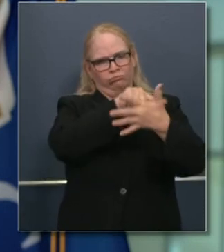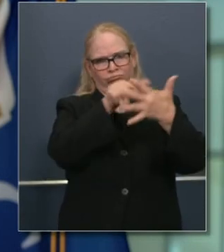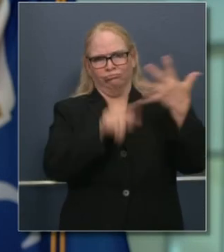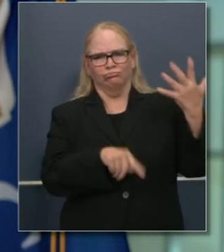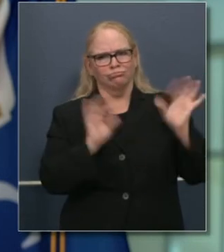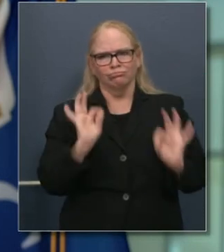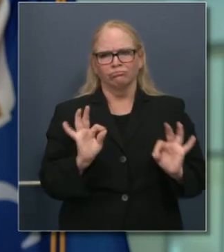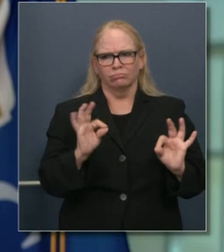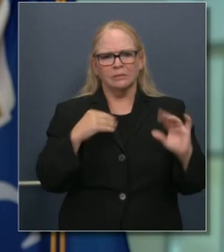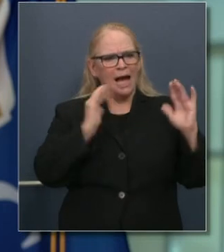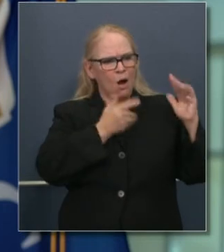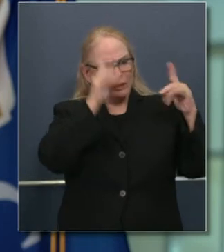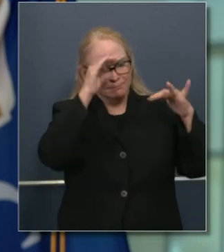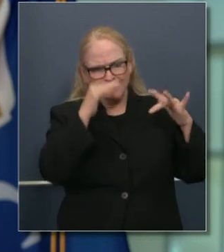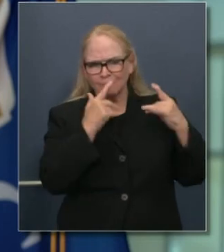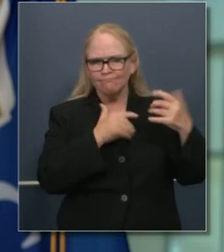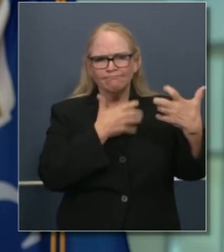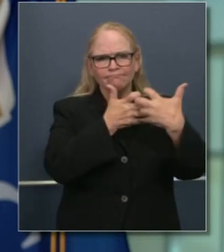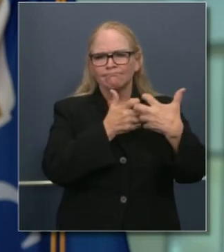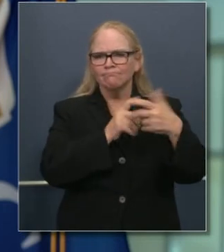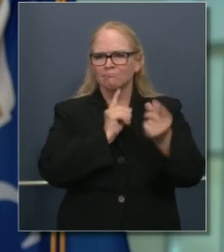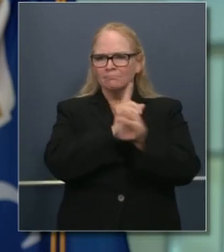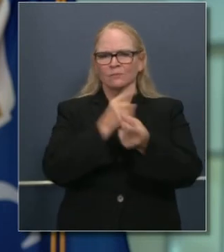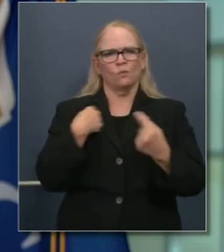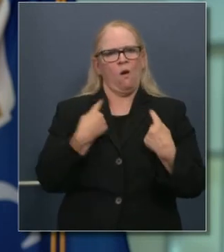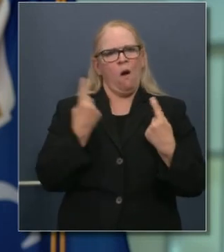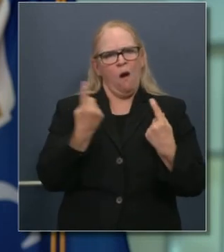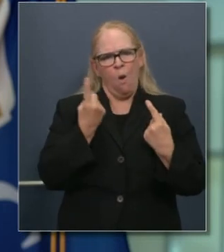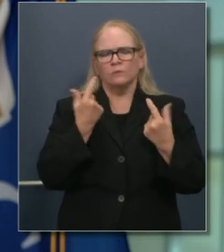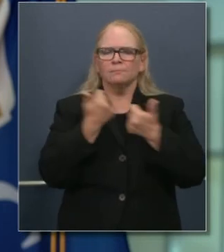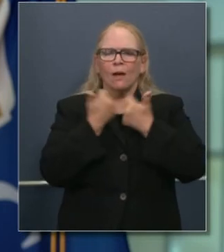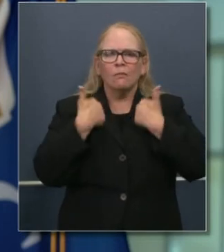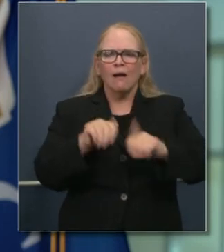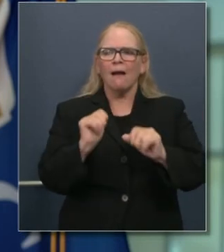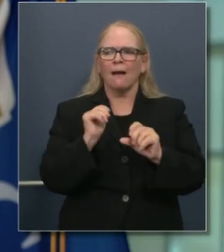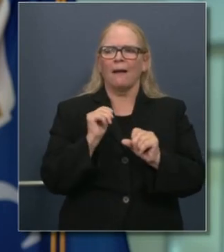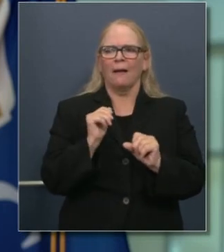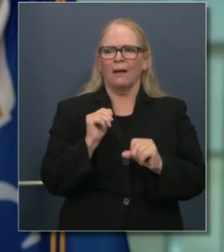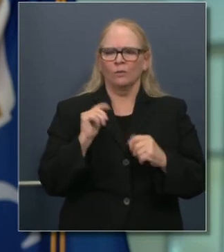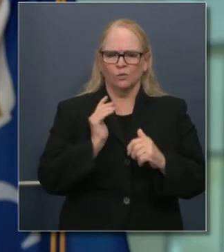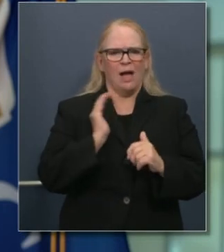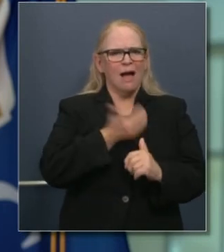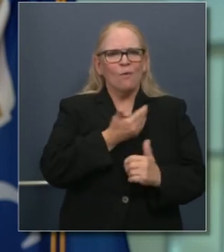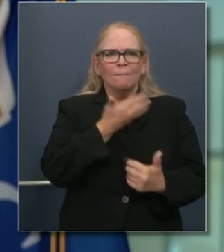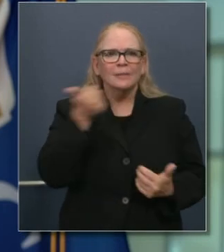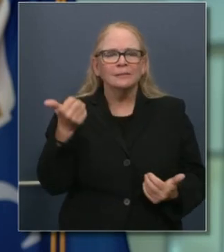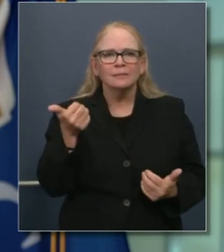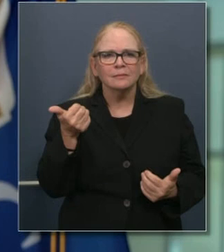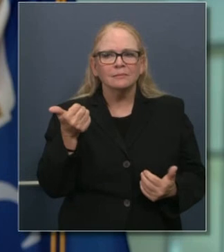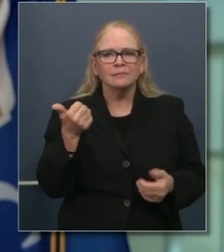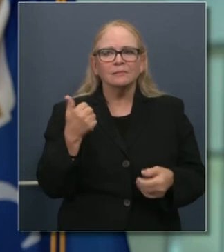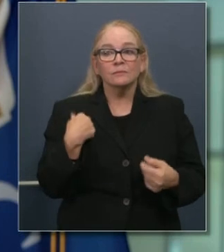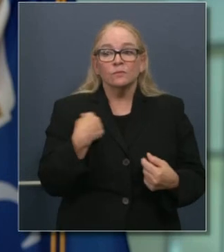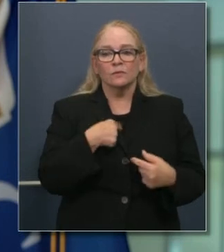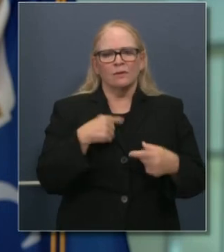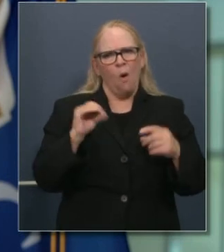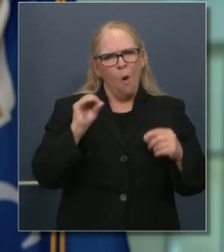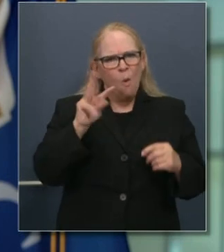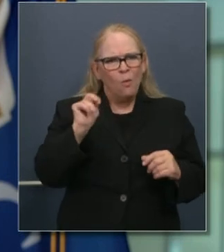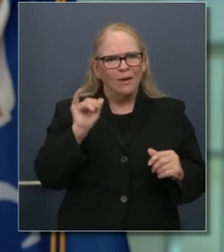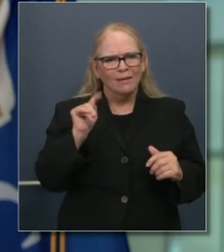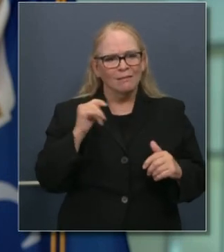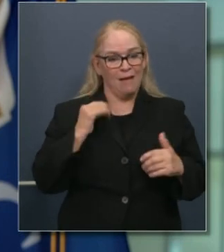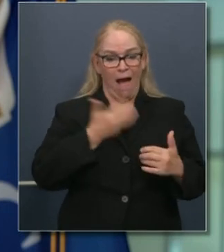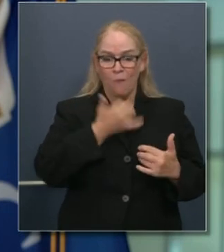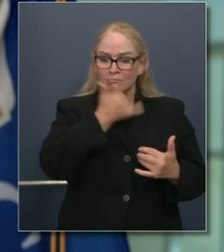podemos en cuanto a las necesidades del estado. Cada día queremos mejorar, depurar el sistema, ser todavía más responsables en estos